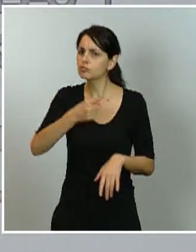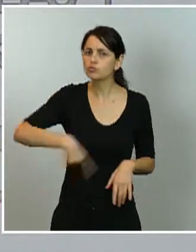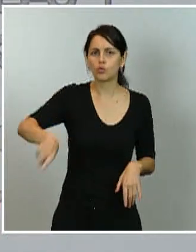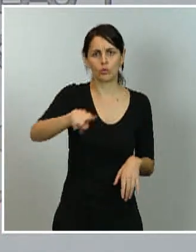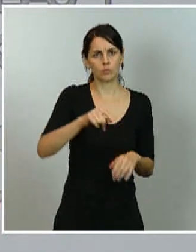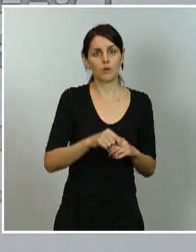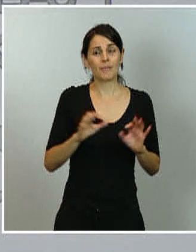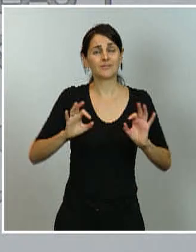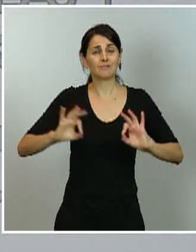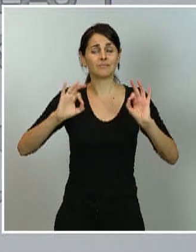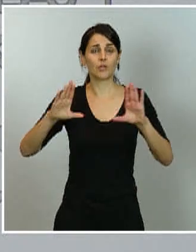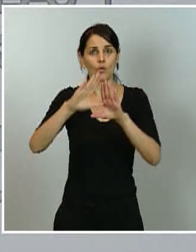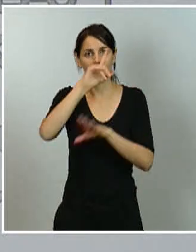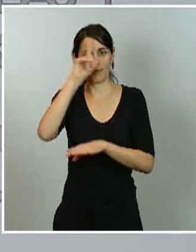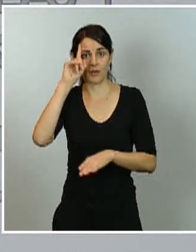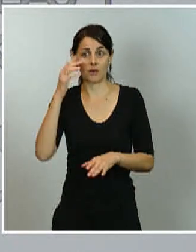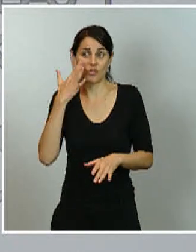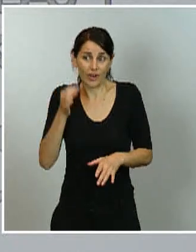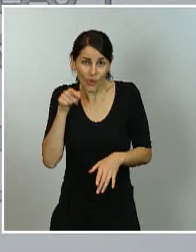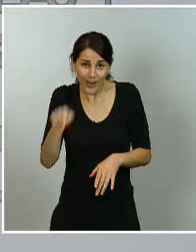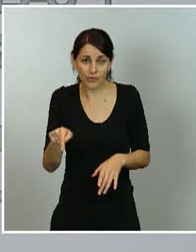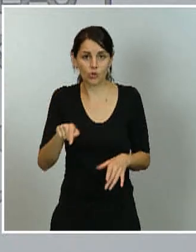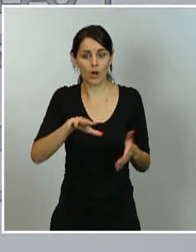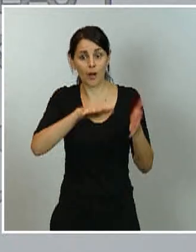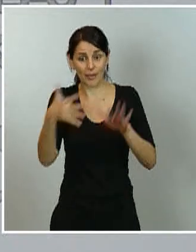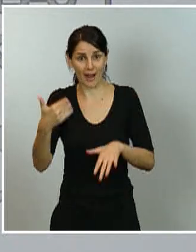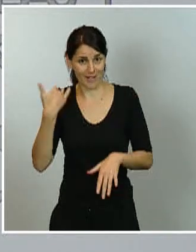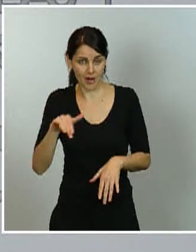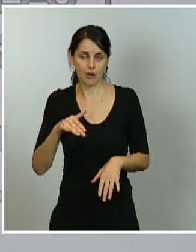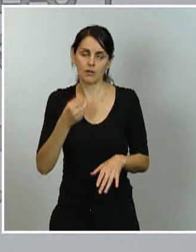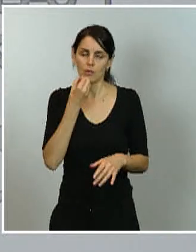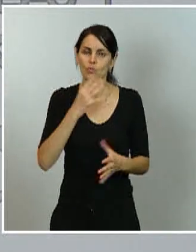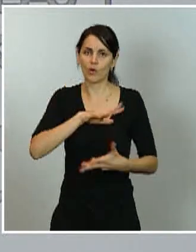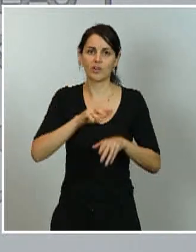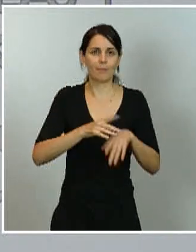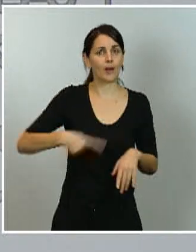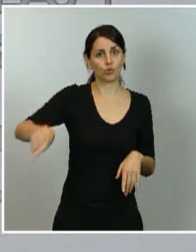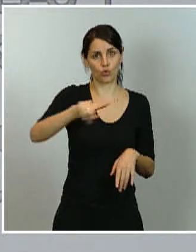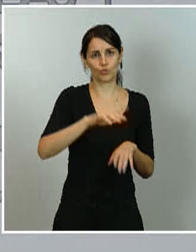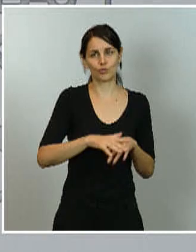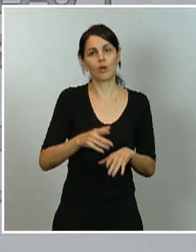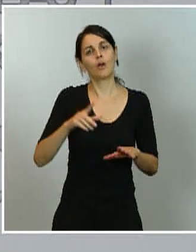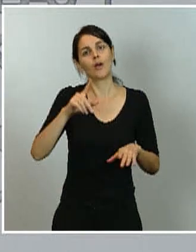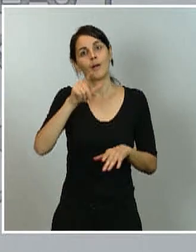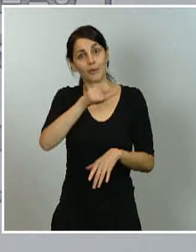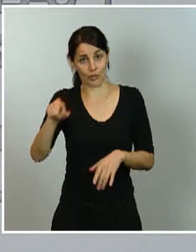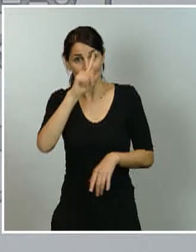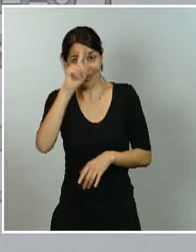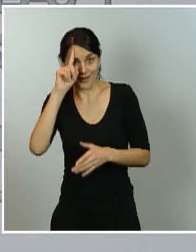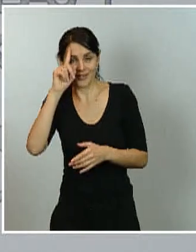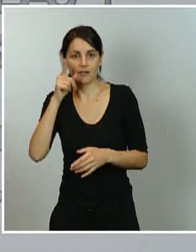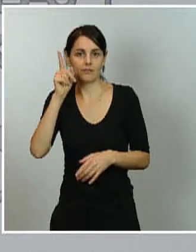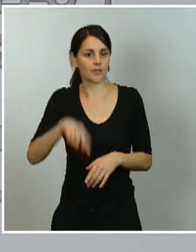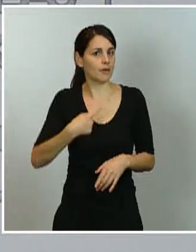que esto es una muy buena noticia para todos, insisto. Para los madrileños, en primer lugar, pero también para el conjunto de españoles. Y lo cerebro, de verdad, que lo cerebro, si finalmente,